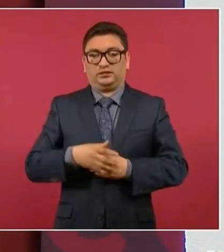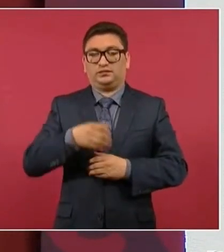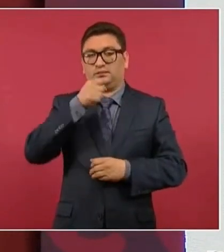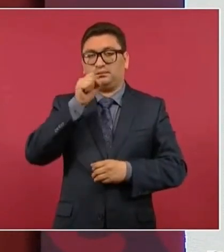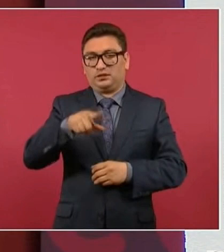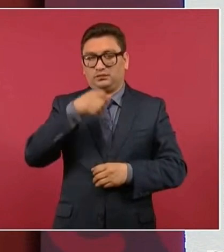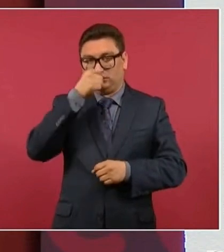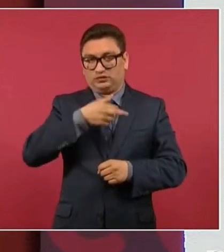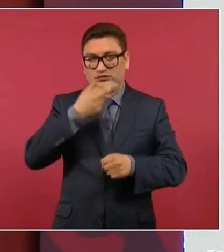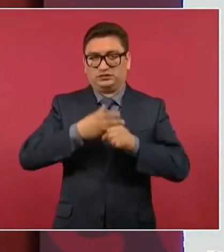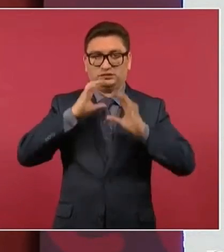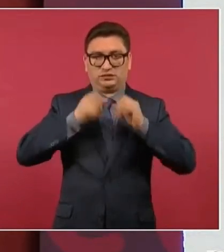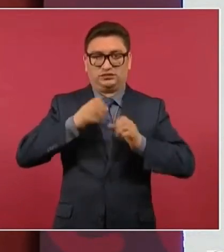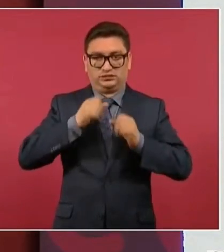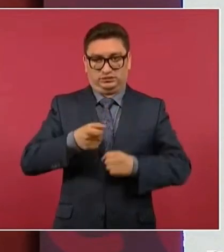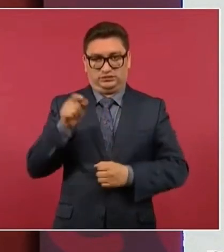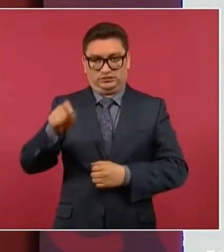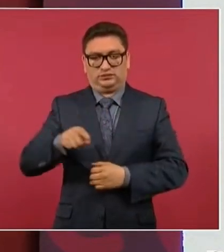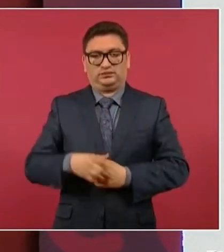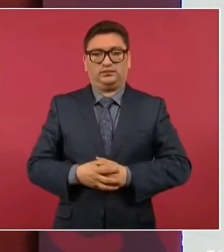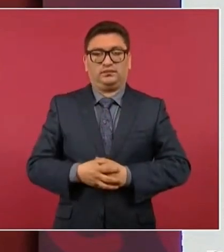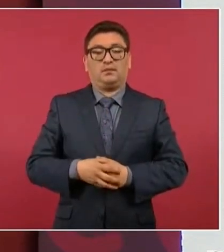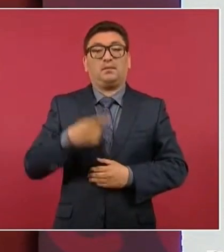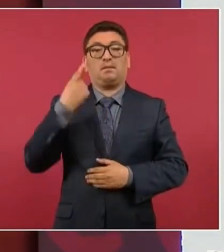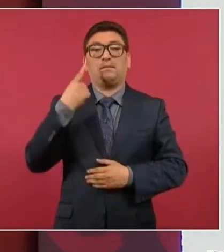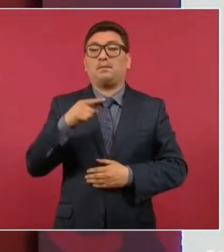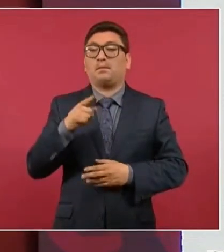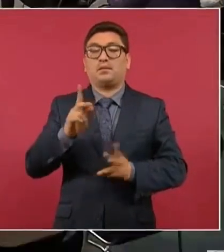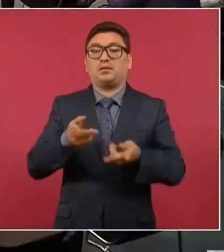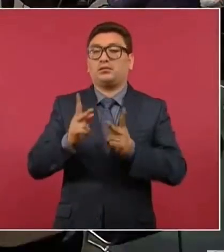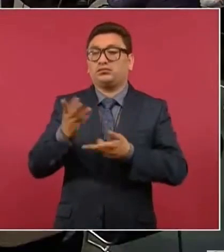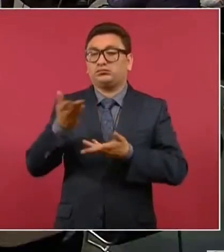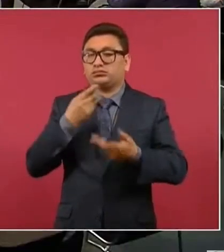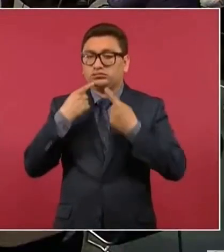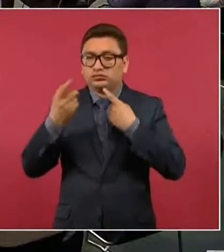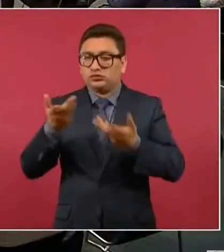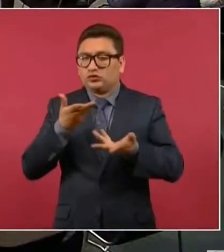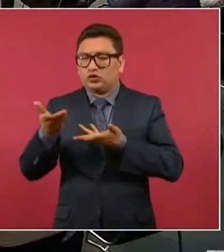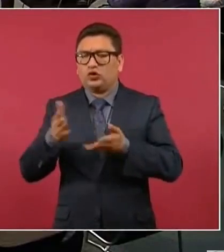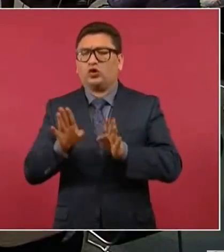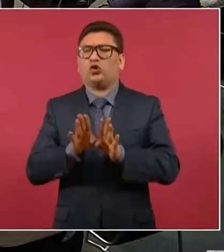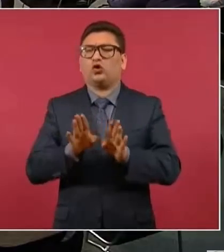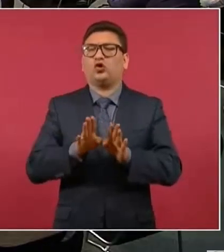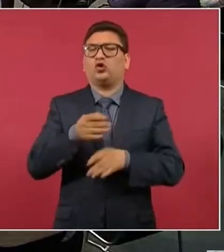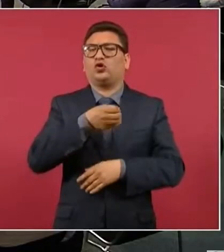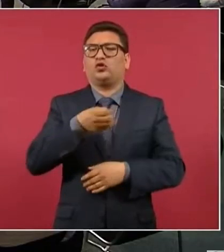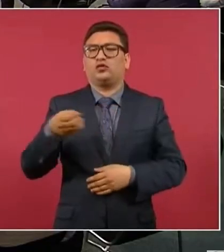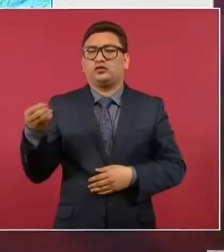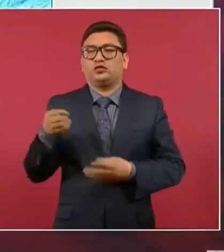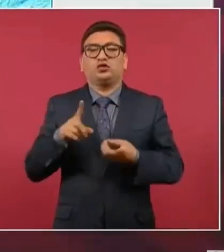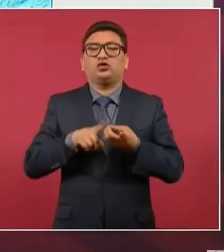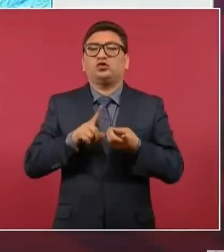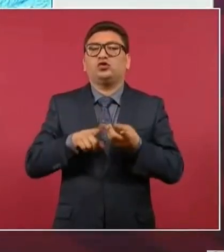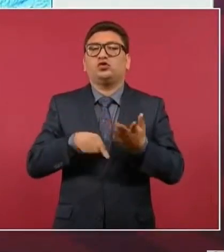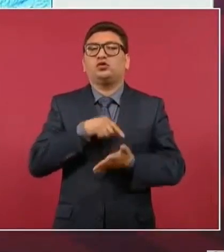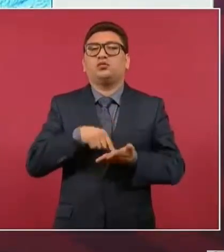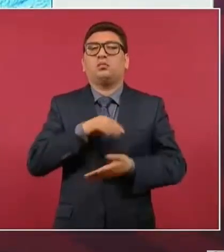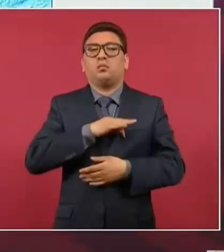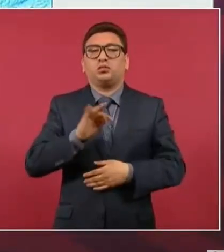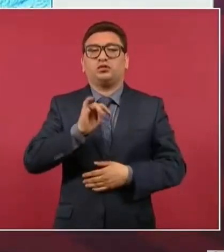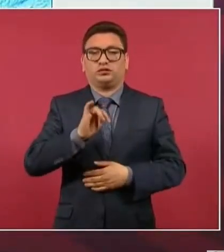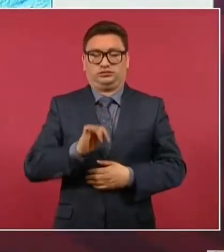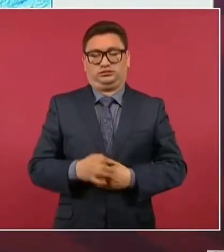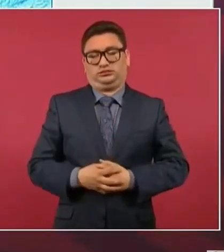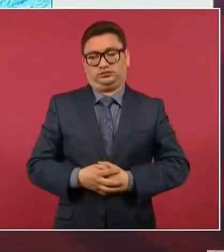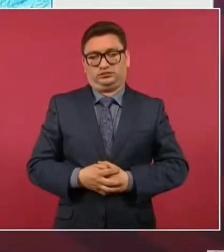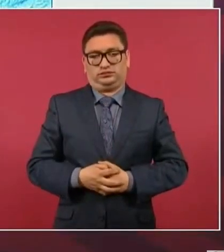secretario de Hacienda, para ordenar y ver en dónde sí podemos